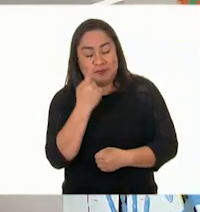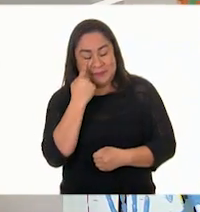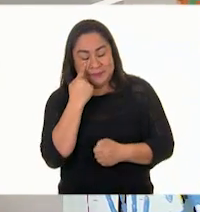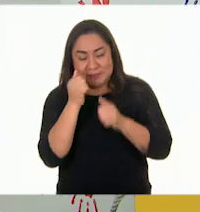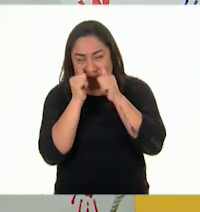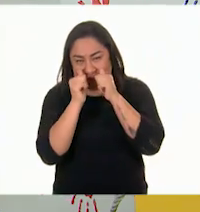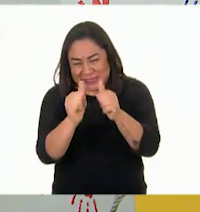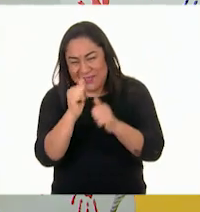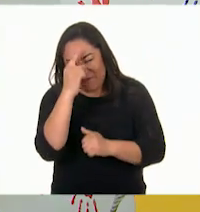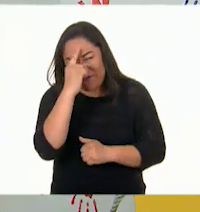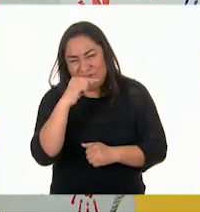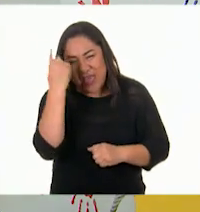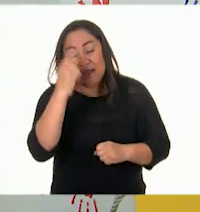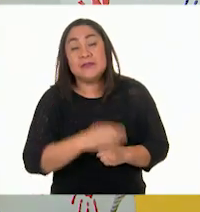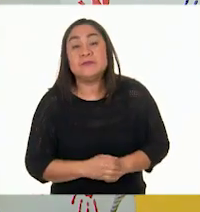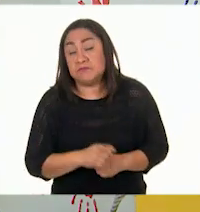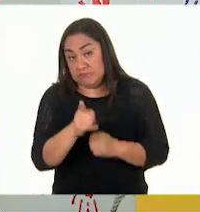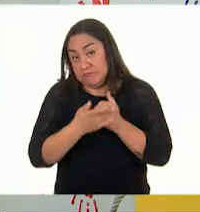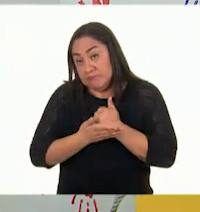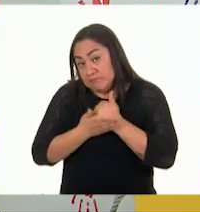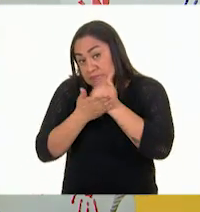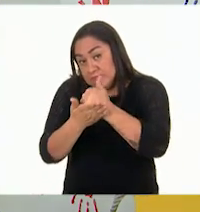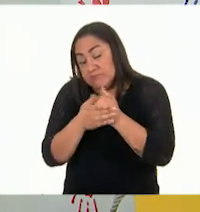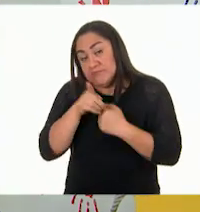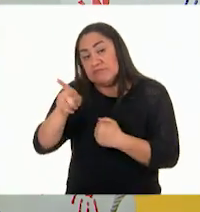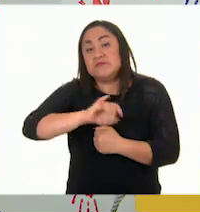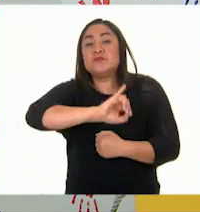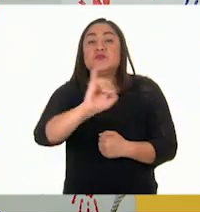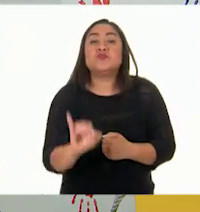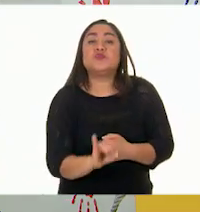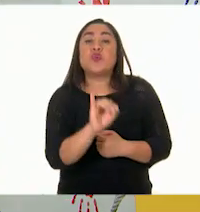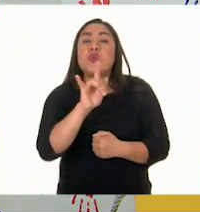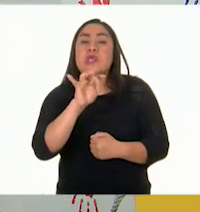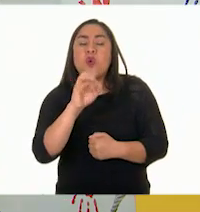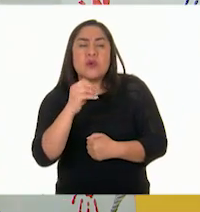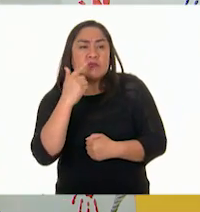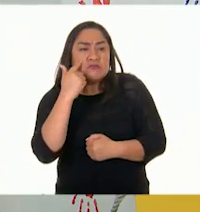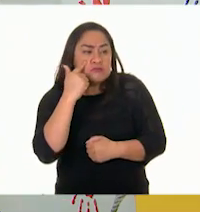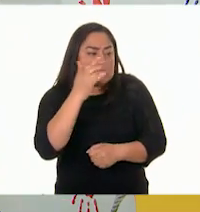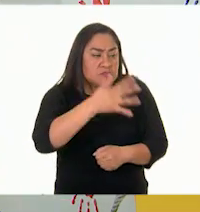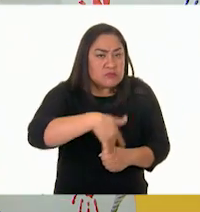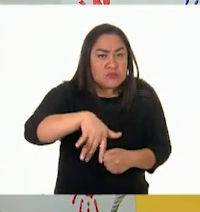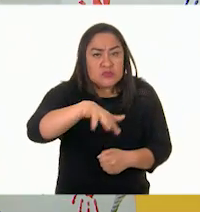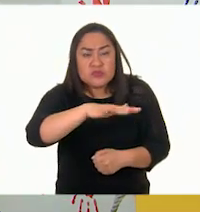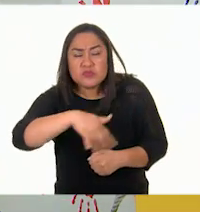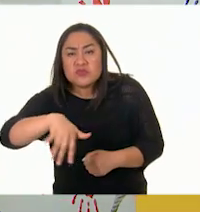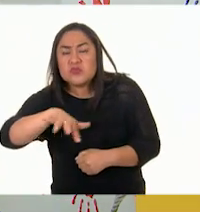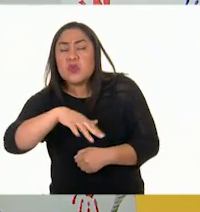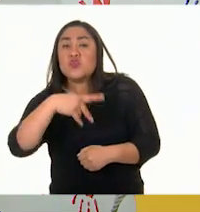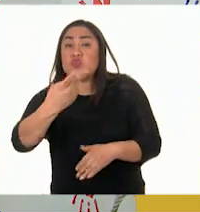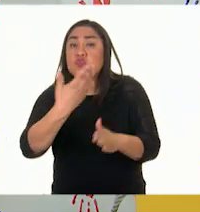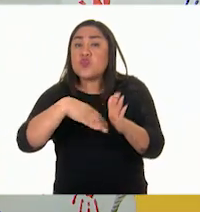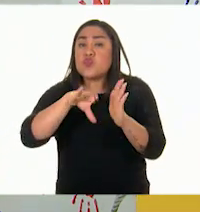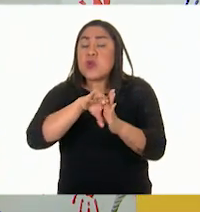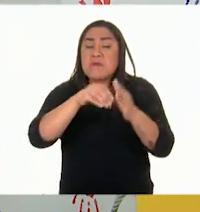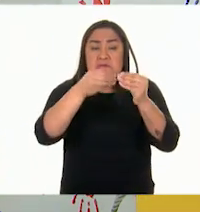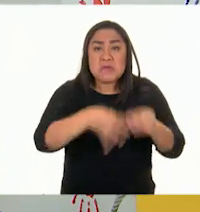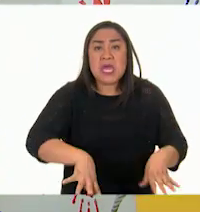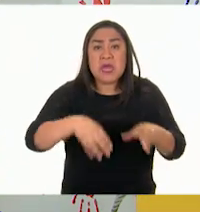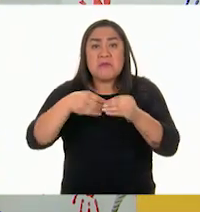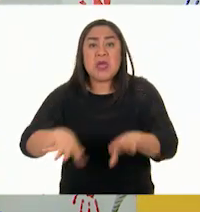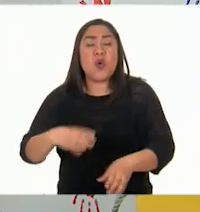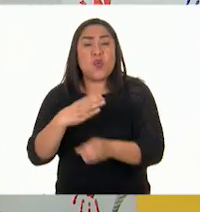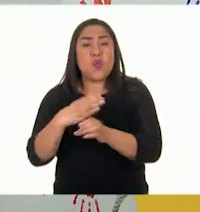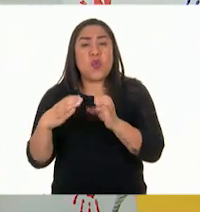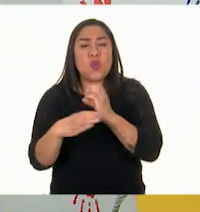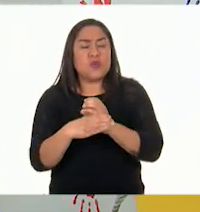es muy fácil. Tendremos que ayudar a Julio a encontrar una serie de cosas que perdió en su propio cuarto. Pero,